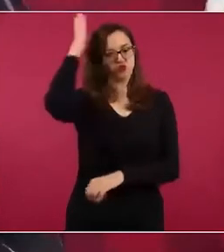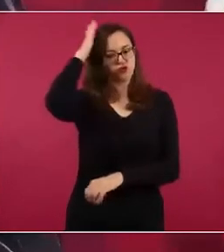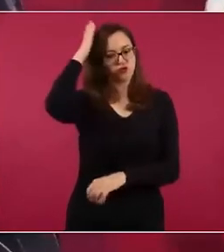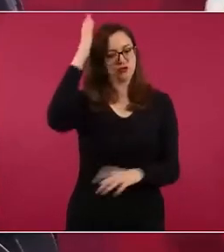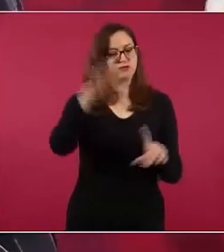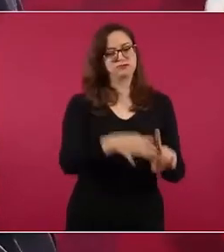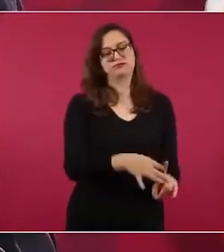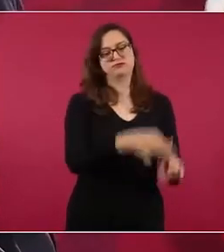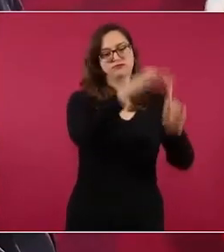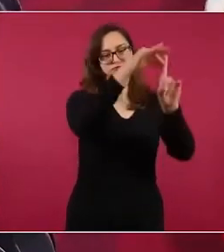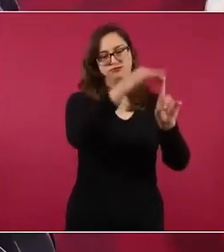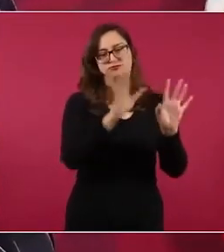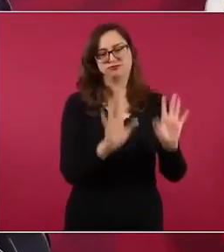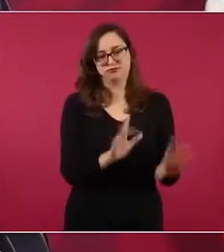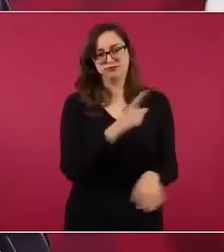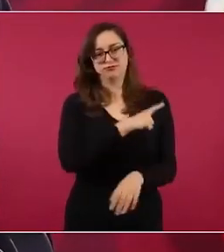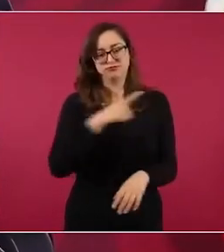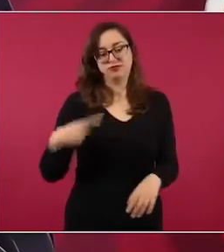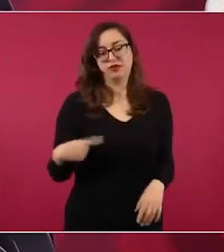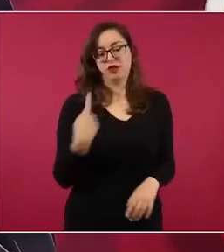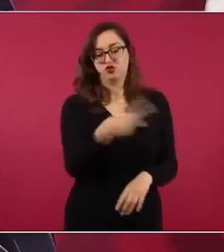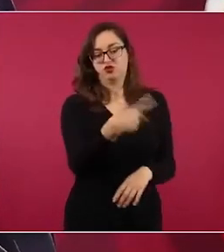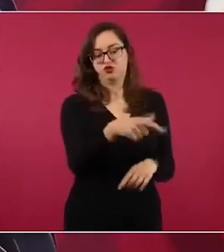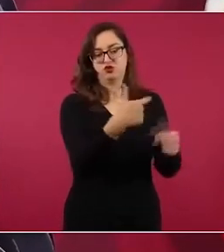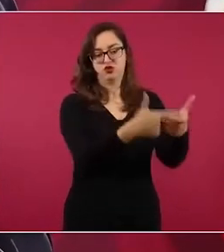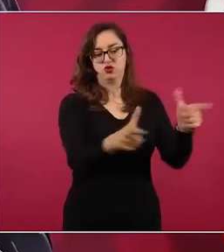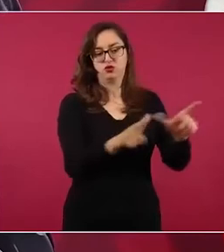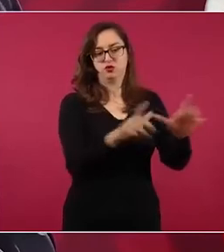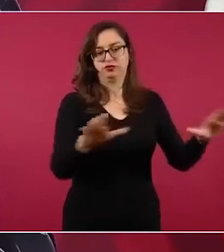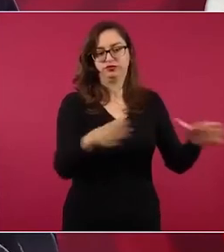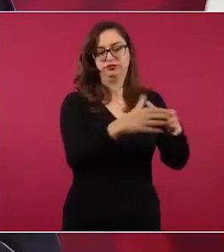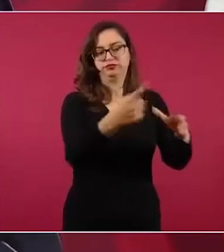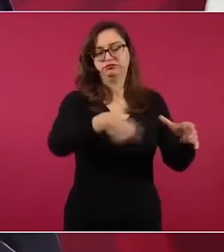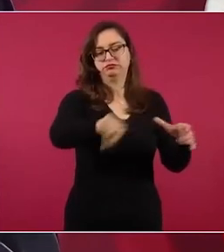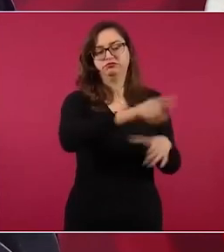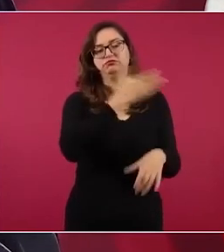este, ese es un grupo que mandaba.